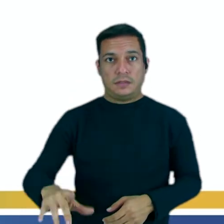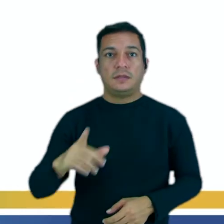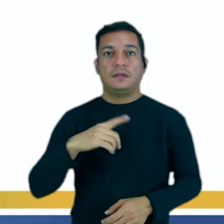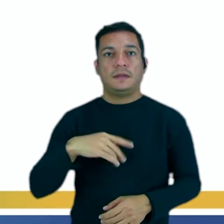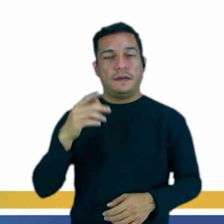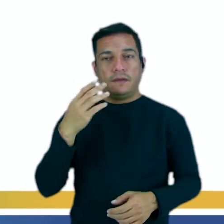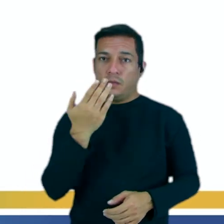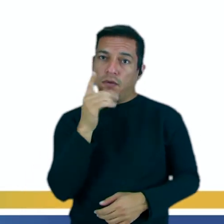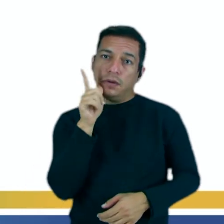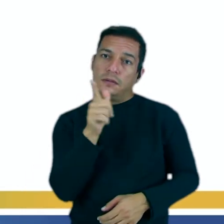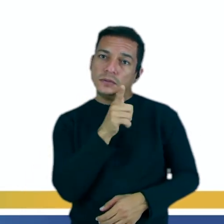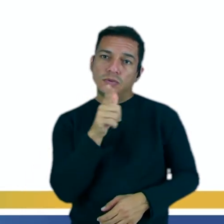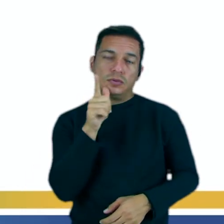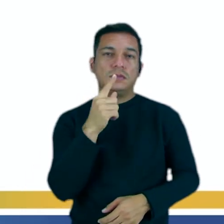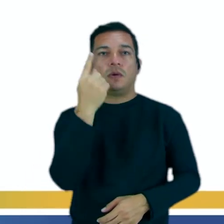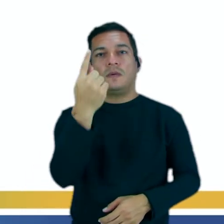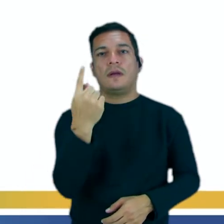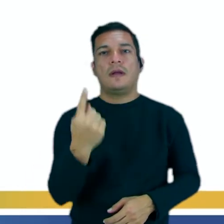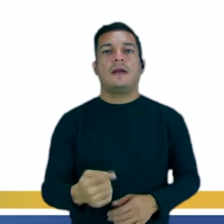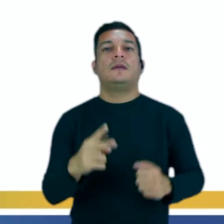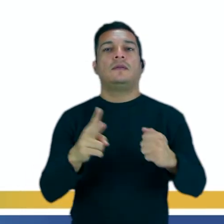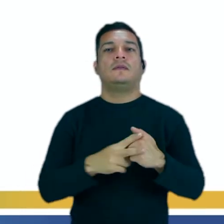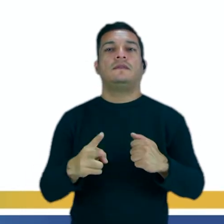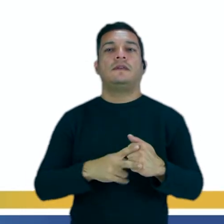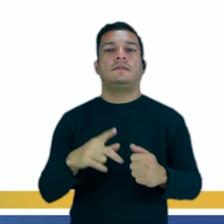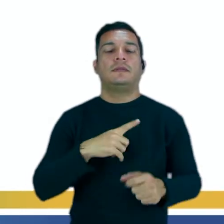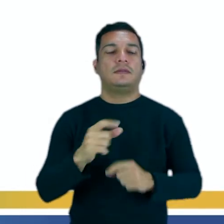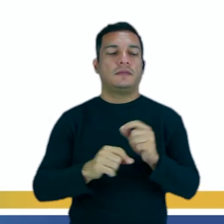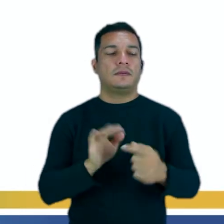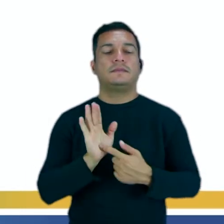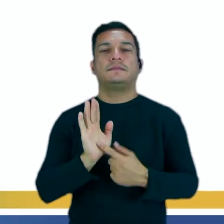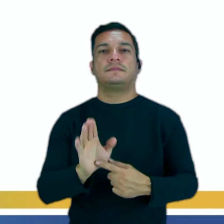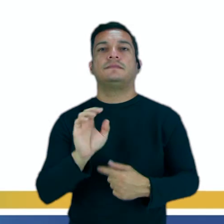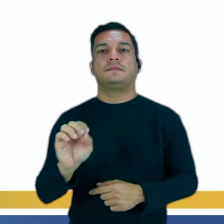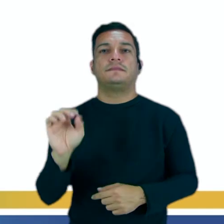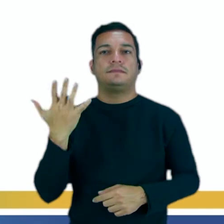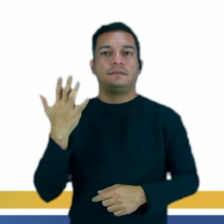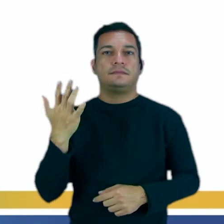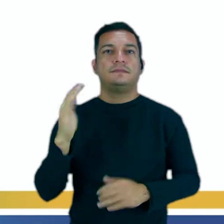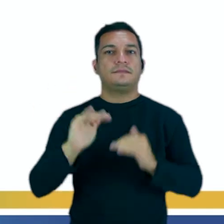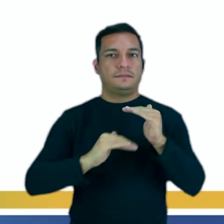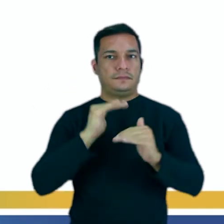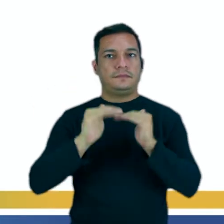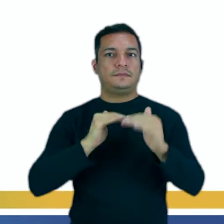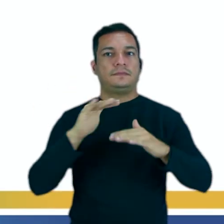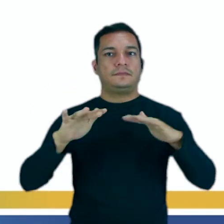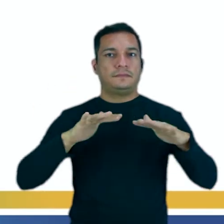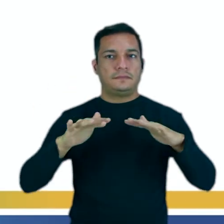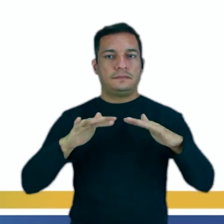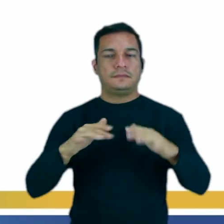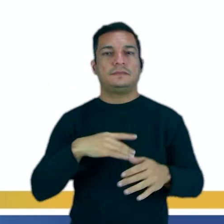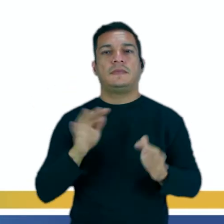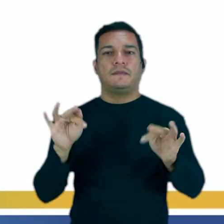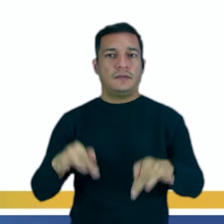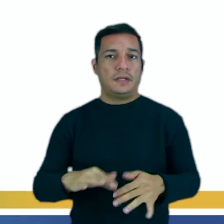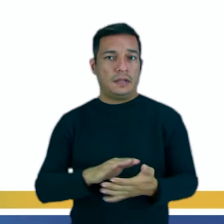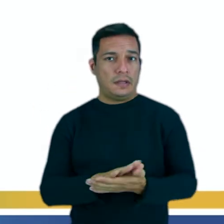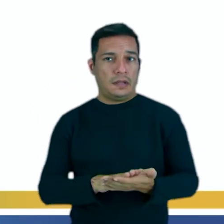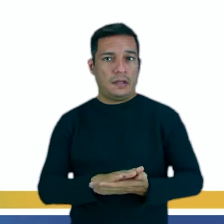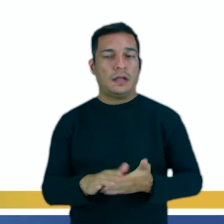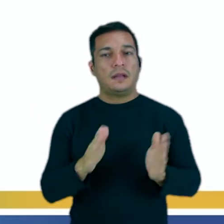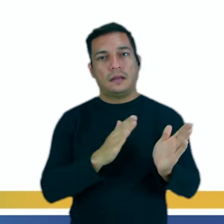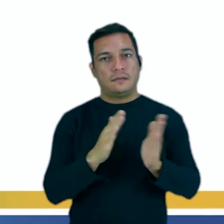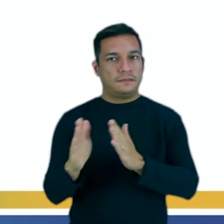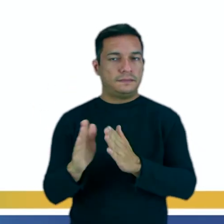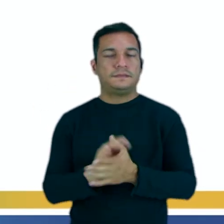merendando. Entonces, cada uno de los verbos ahí están indicando una acción en desenvolvimiento, ¿sí? Que no está acabada. Está en